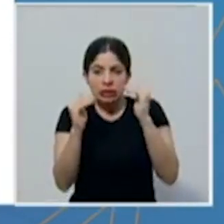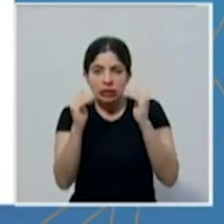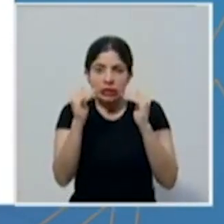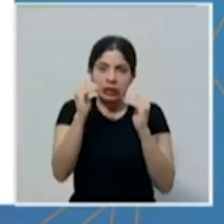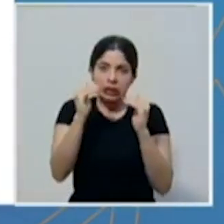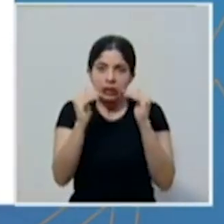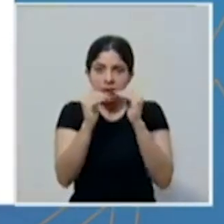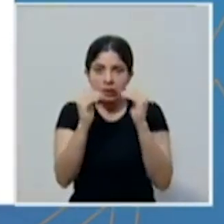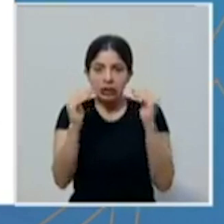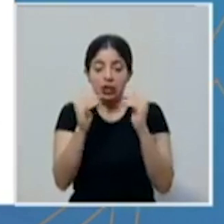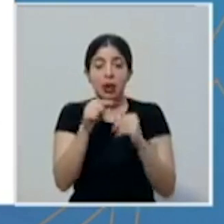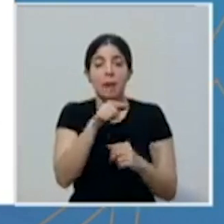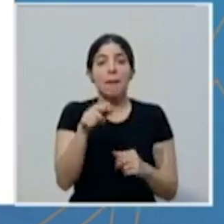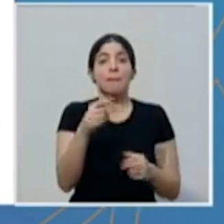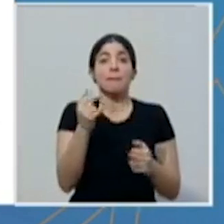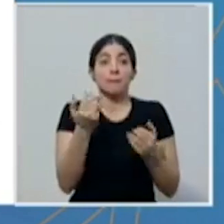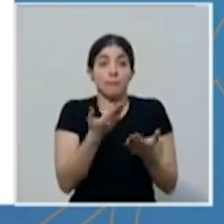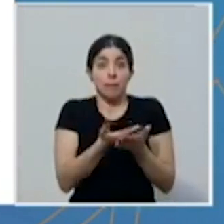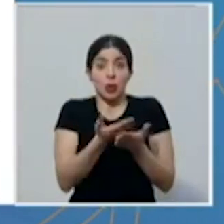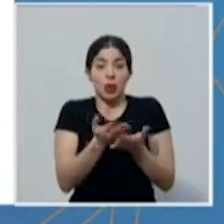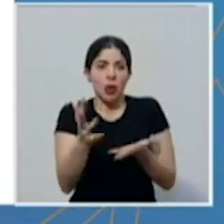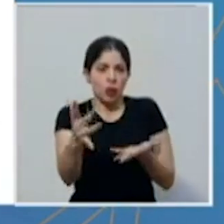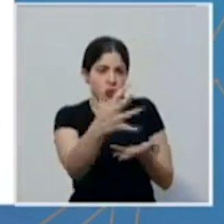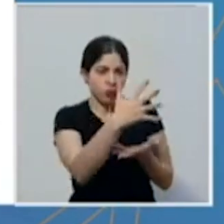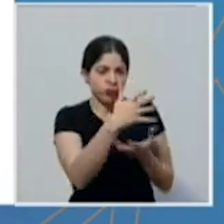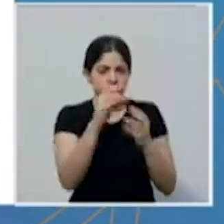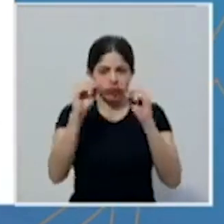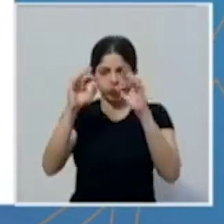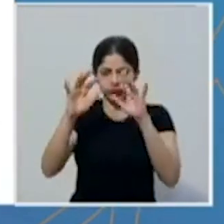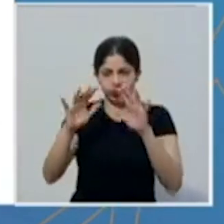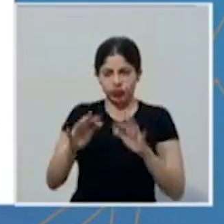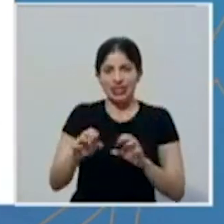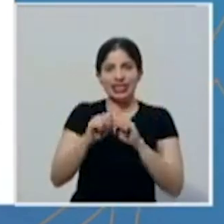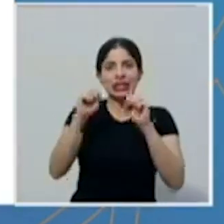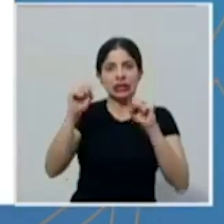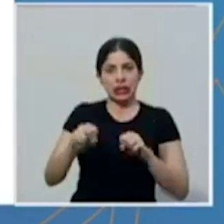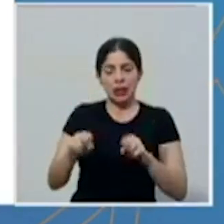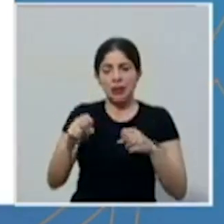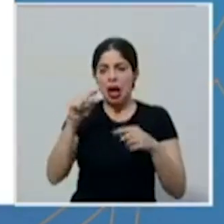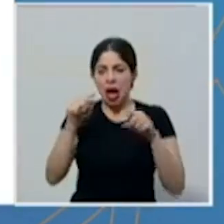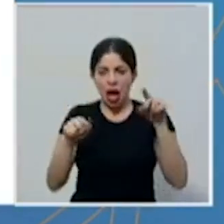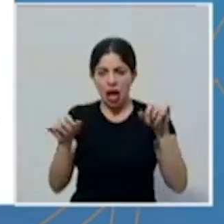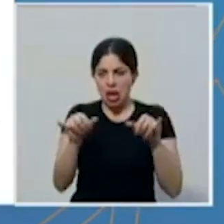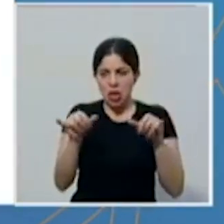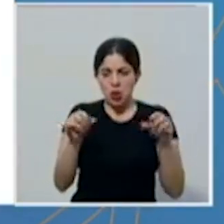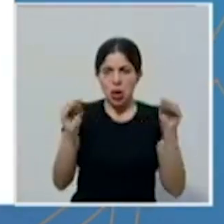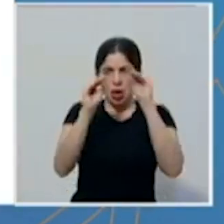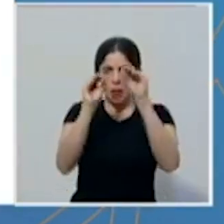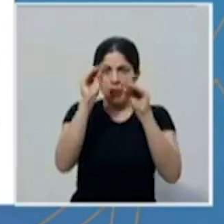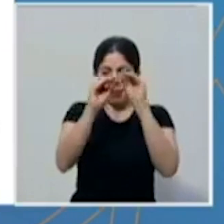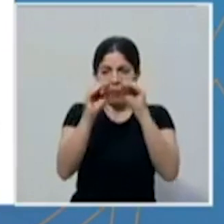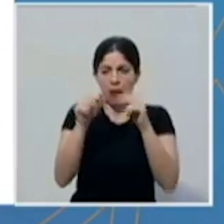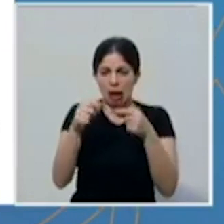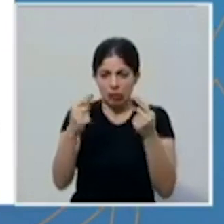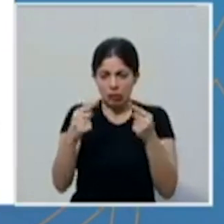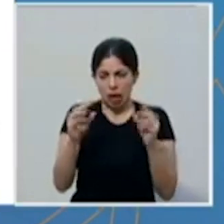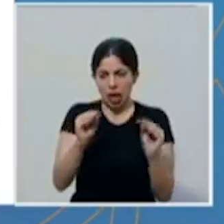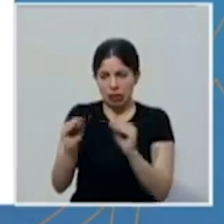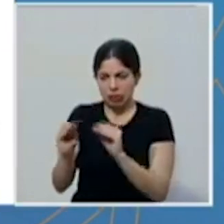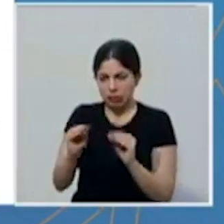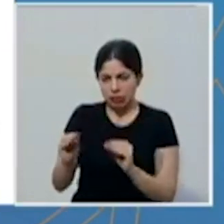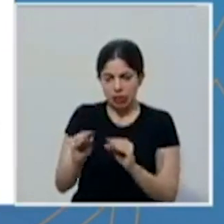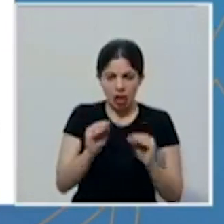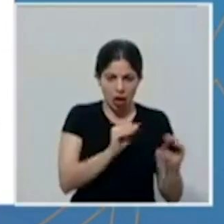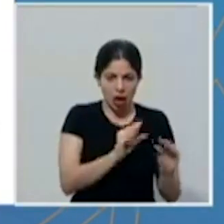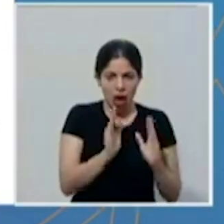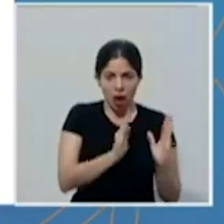repito, vamos a tomar las propuestas, las vamos a sistematizar, identificando puntos de consenso y disensos, y nos vamos